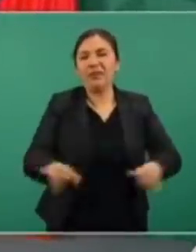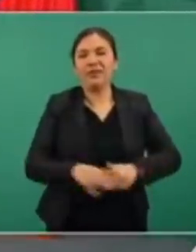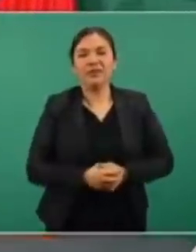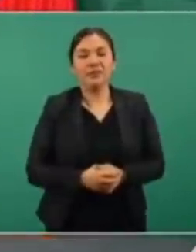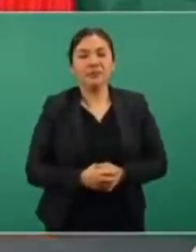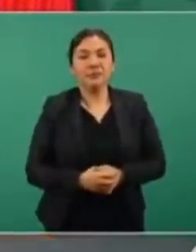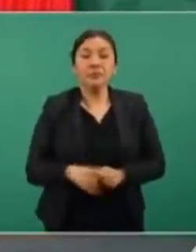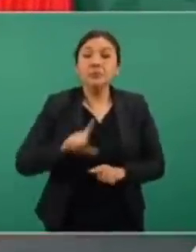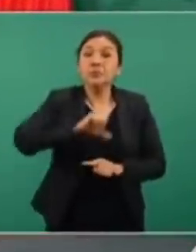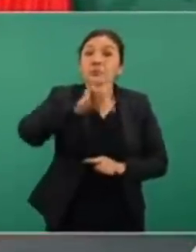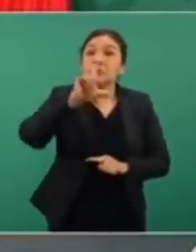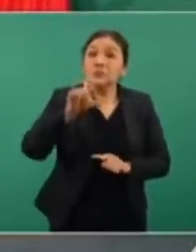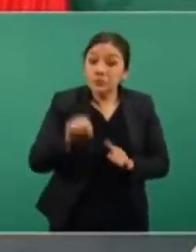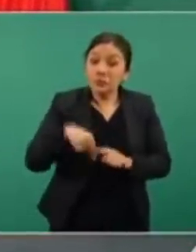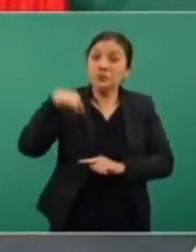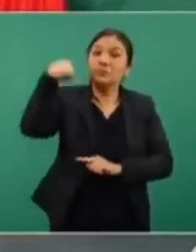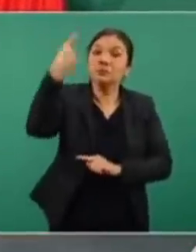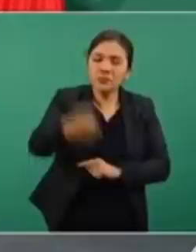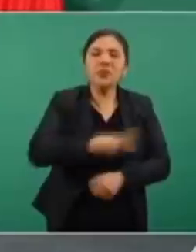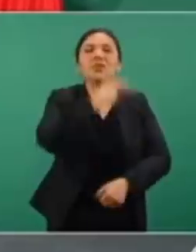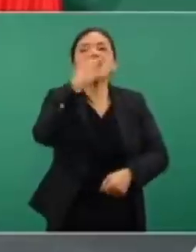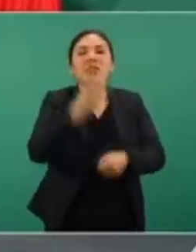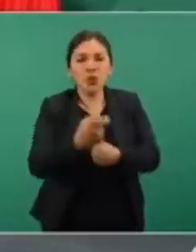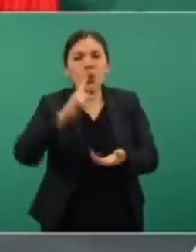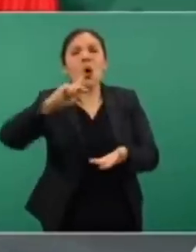viene la segunda entrevista